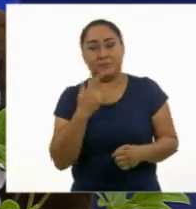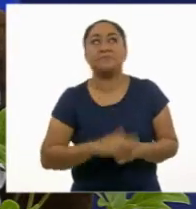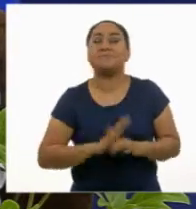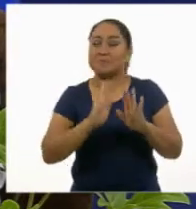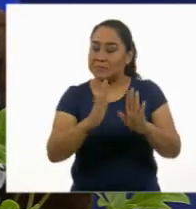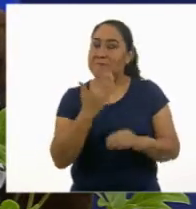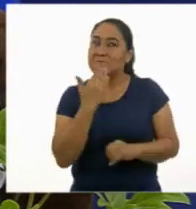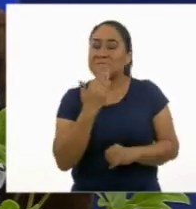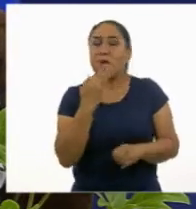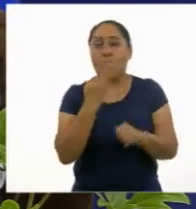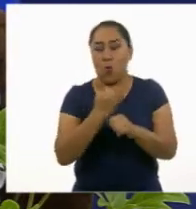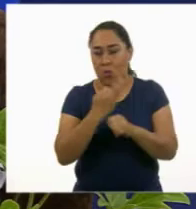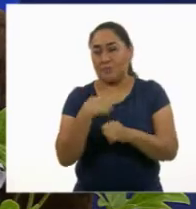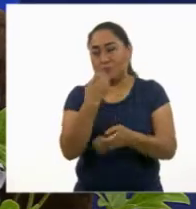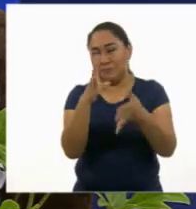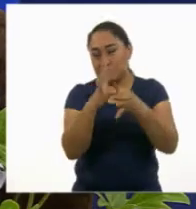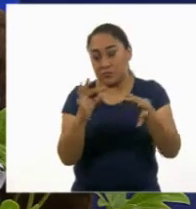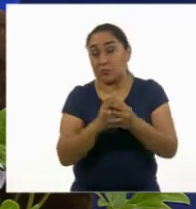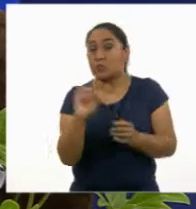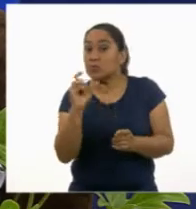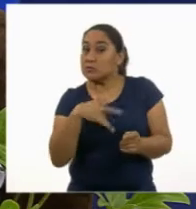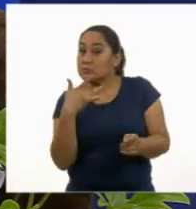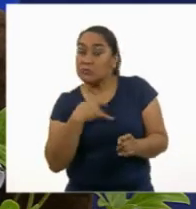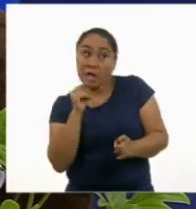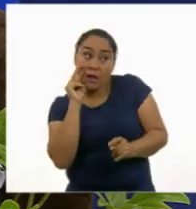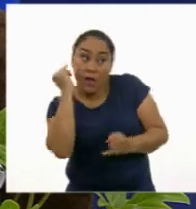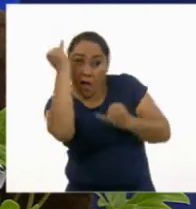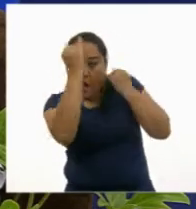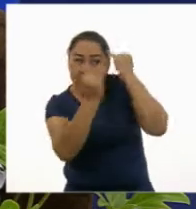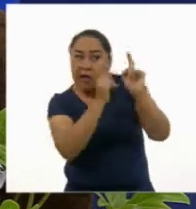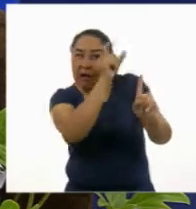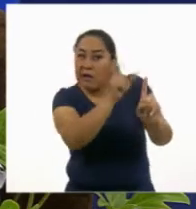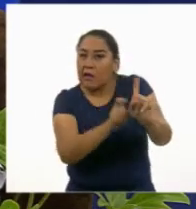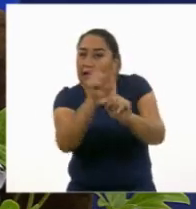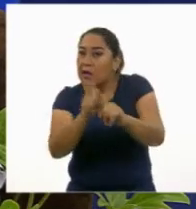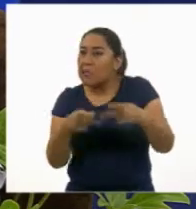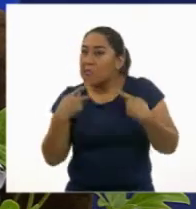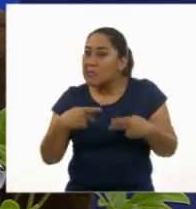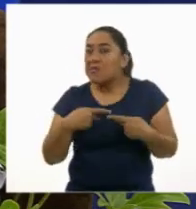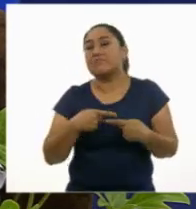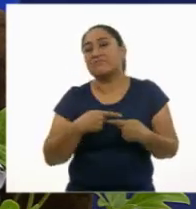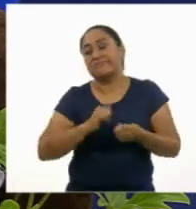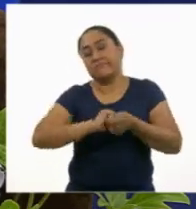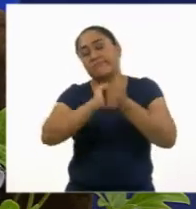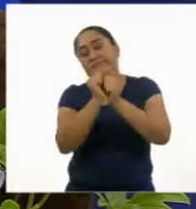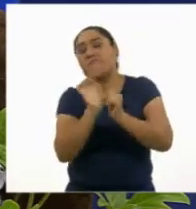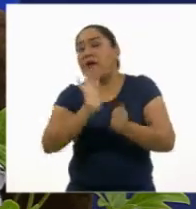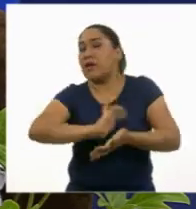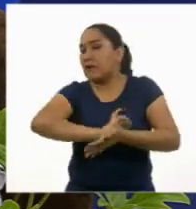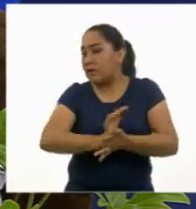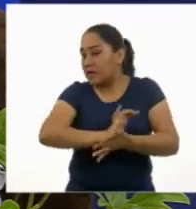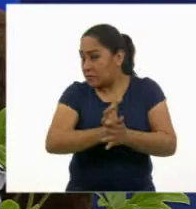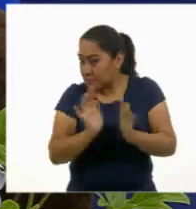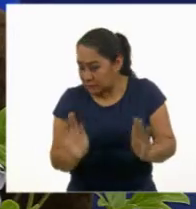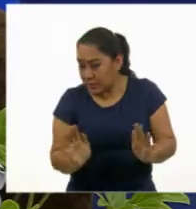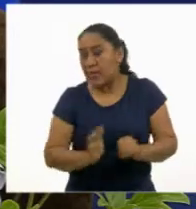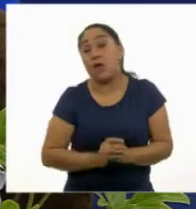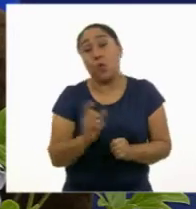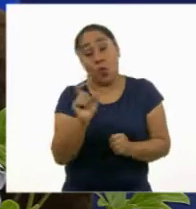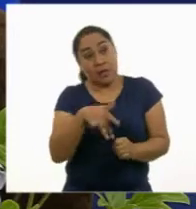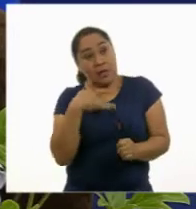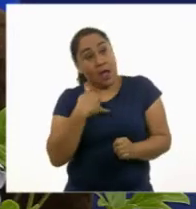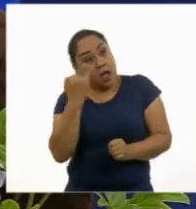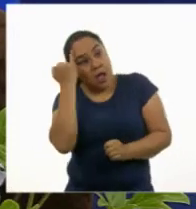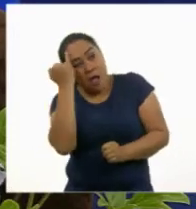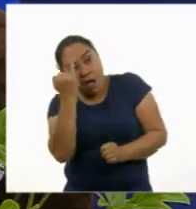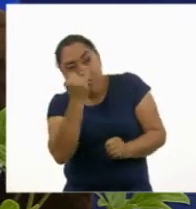de esta sesión. Los estereotipos y prejuicios que tenemos son un tipo de discriminación. Antes de poner una etiqueta